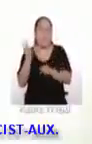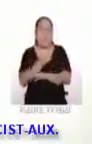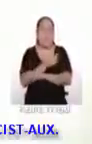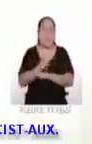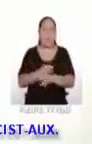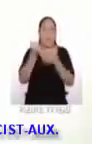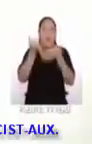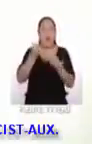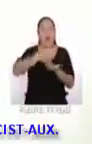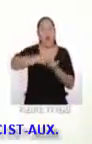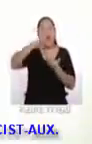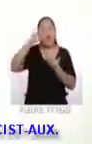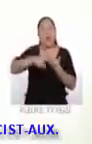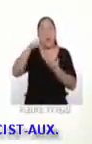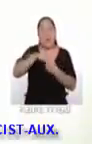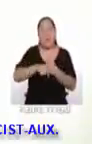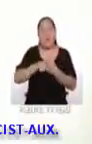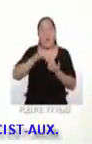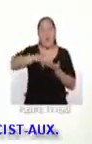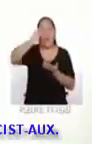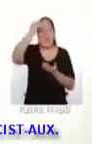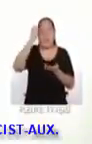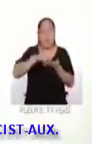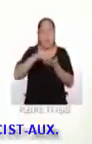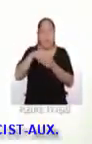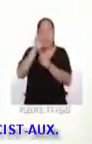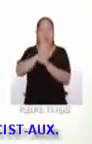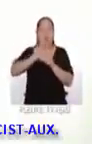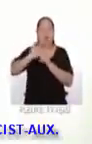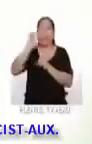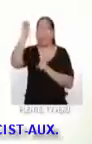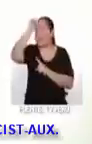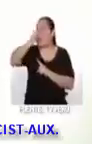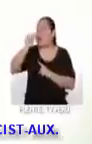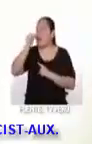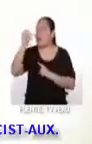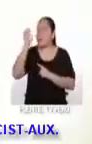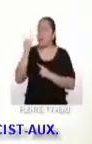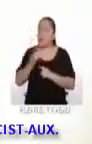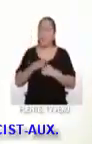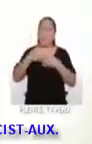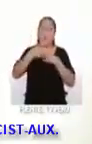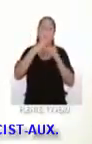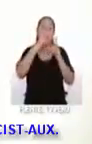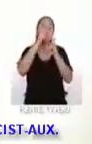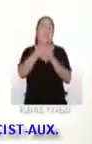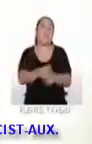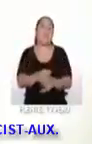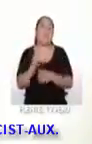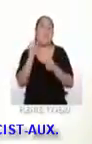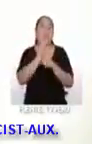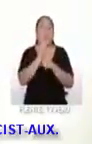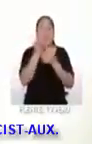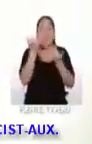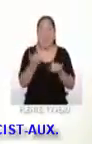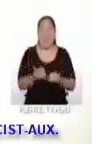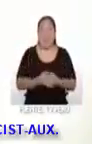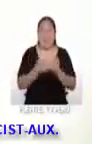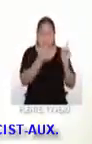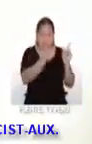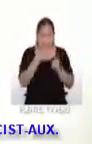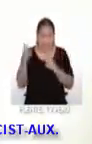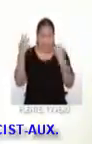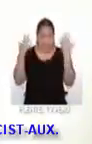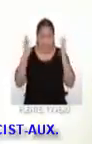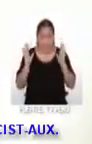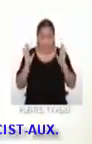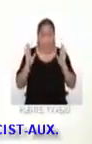hoy aprenderemos más de la cultura asiática gracias a nuestros amigos del programa Imperdibles, para luego responder el reto de la semana. ¿Listas y